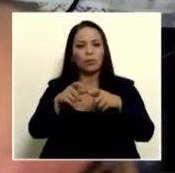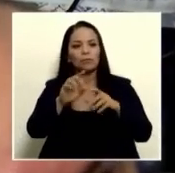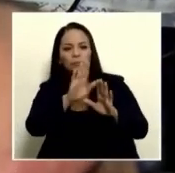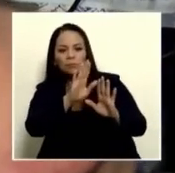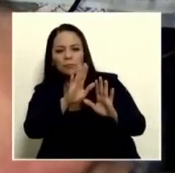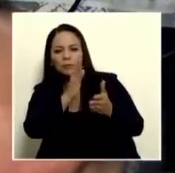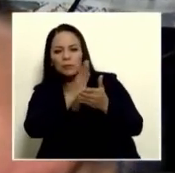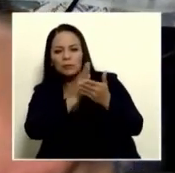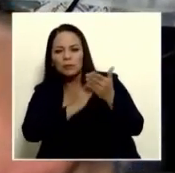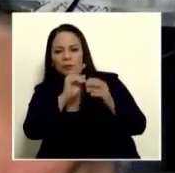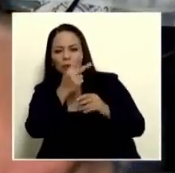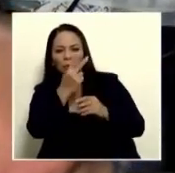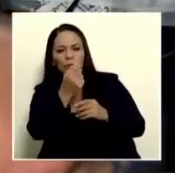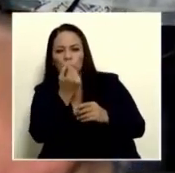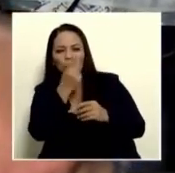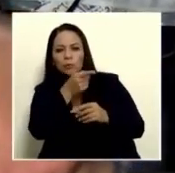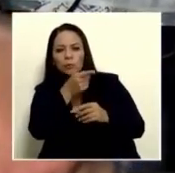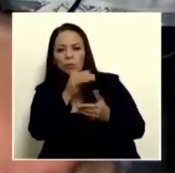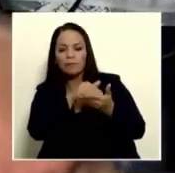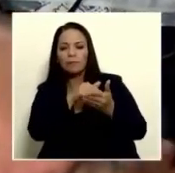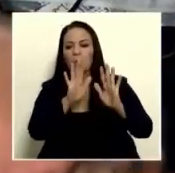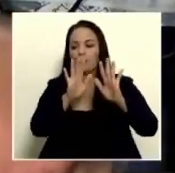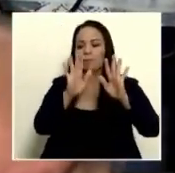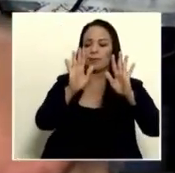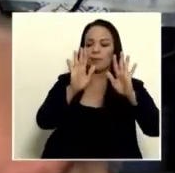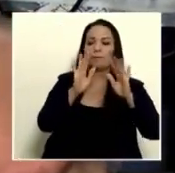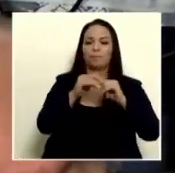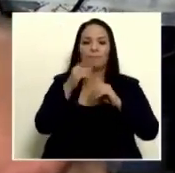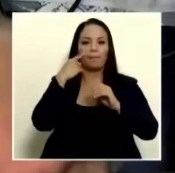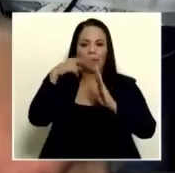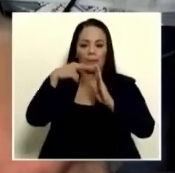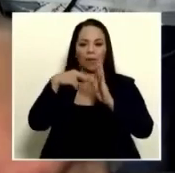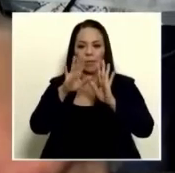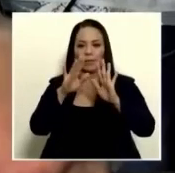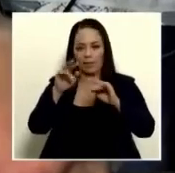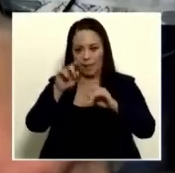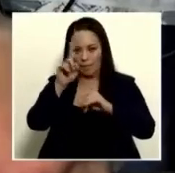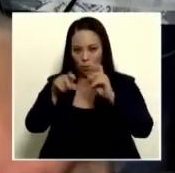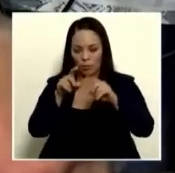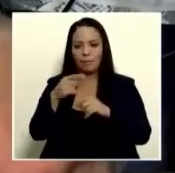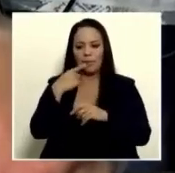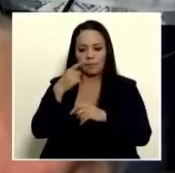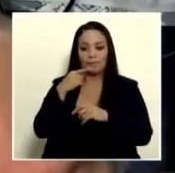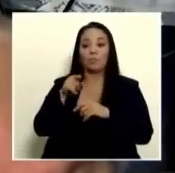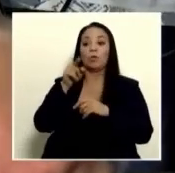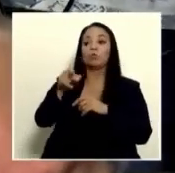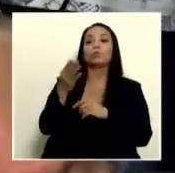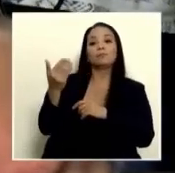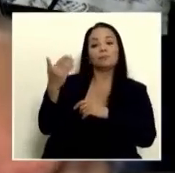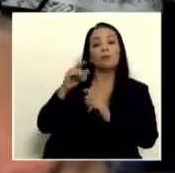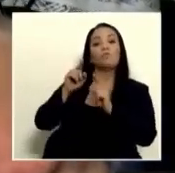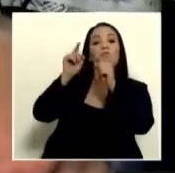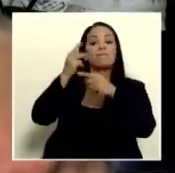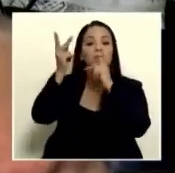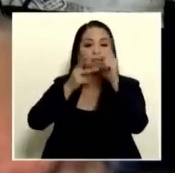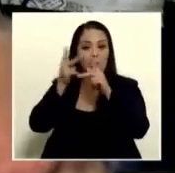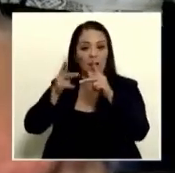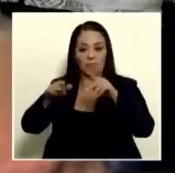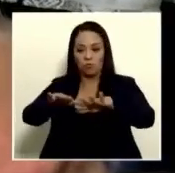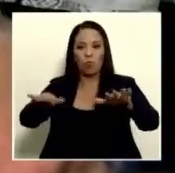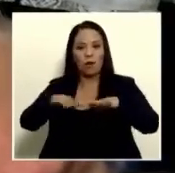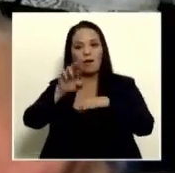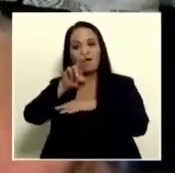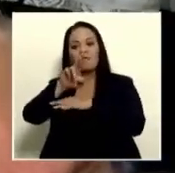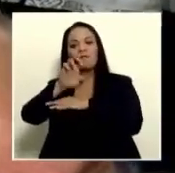repite la segunda parte perdón ok bueno voy a leerle otra la pregunta días atrás usted fue al relleno sanitario del huaso